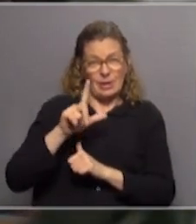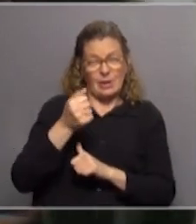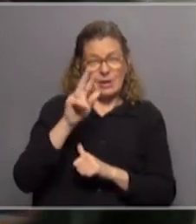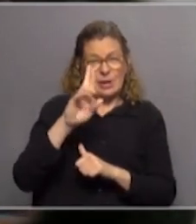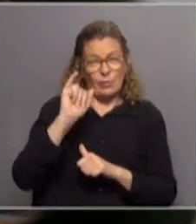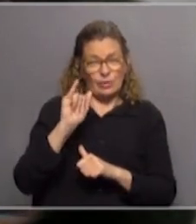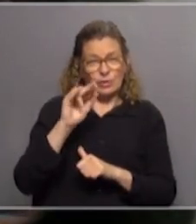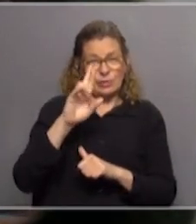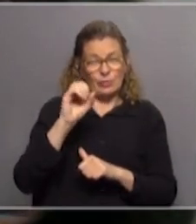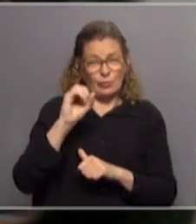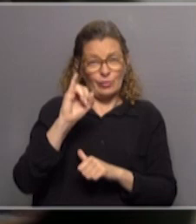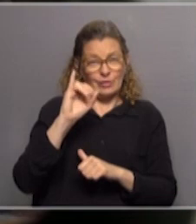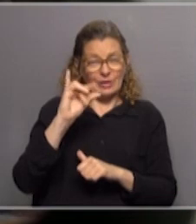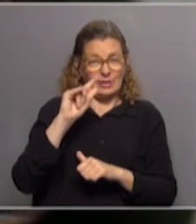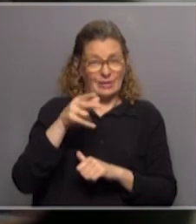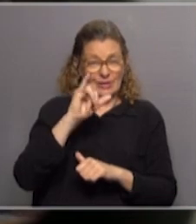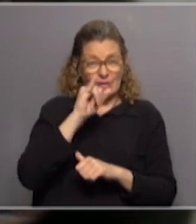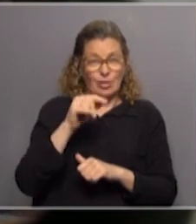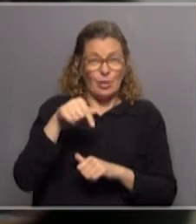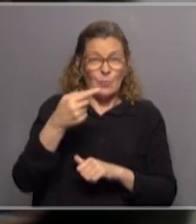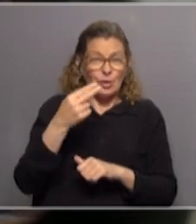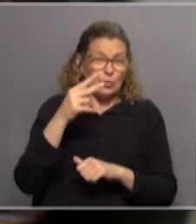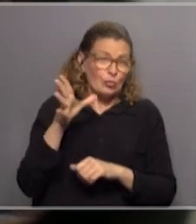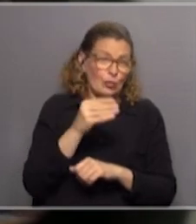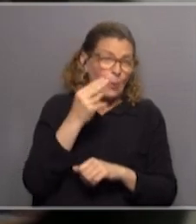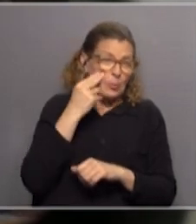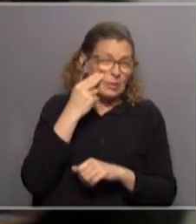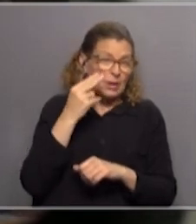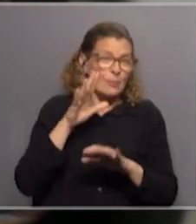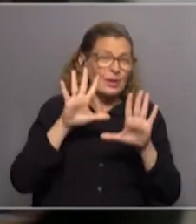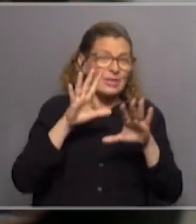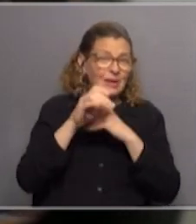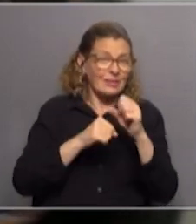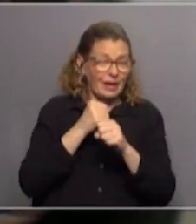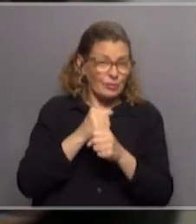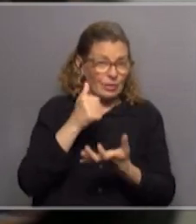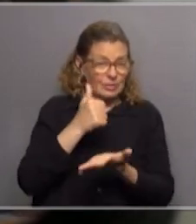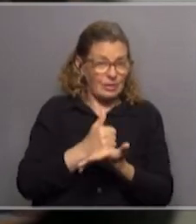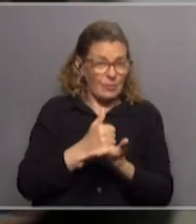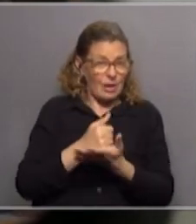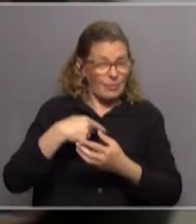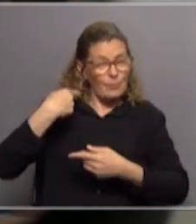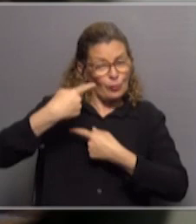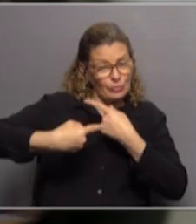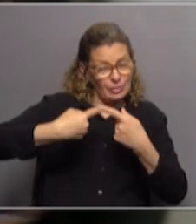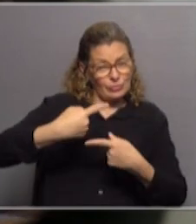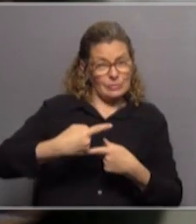con todas sus vulnerabilidades después de una década en la cual se le estaba llevando el proceso?